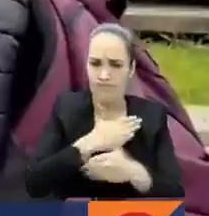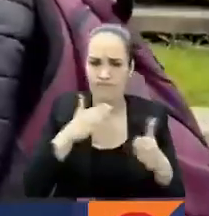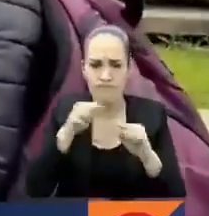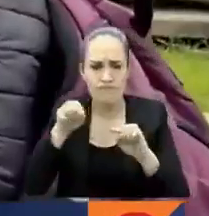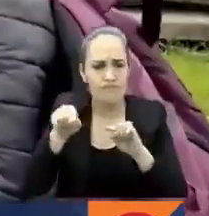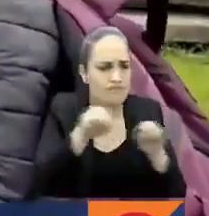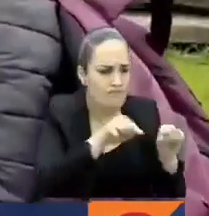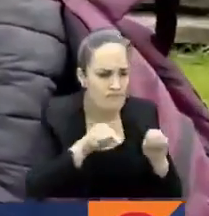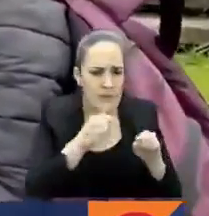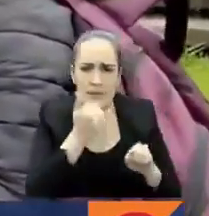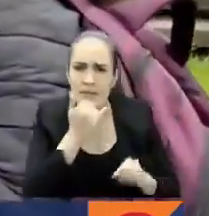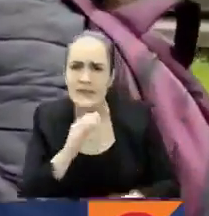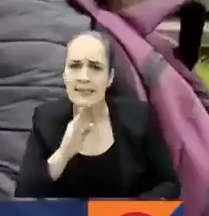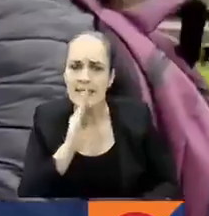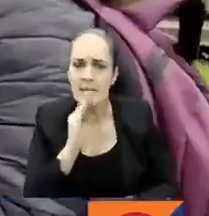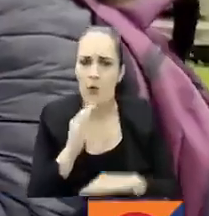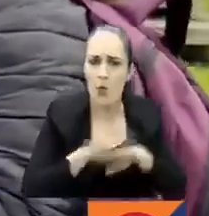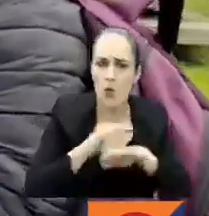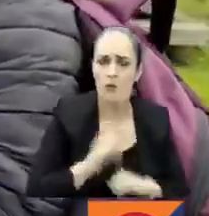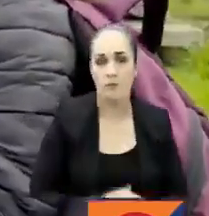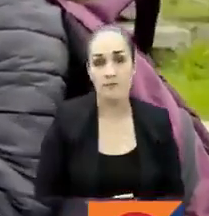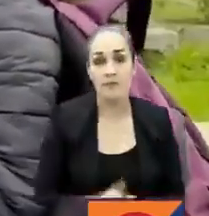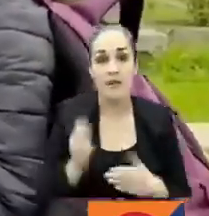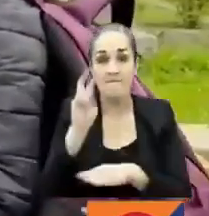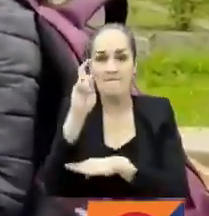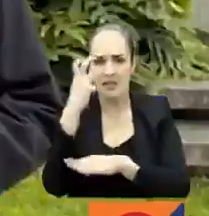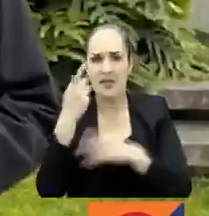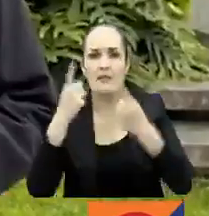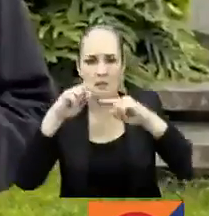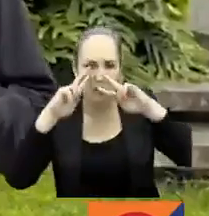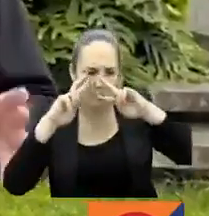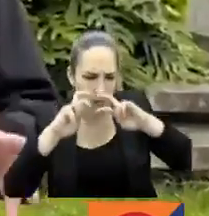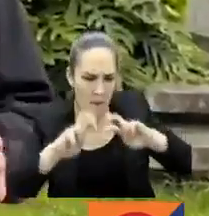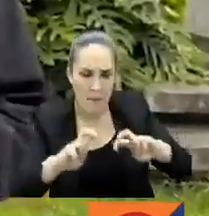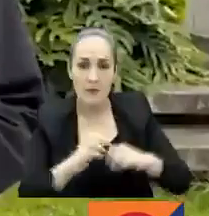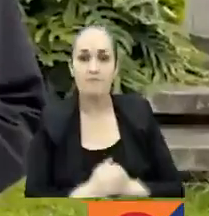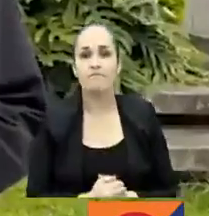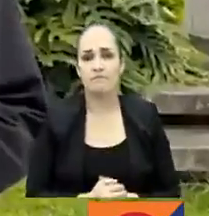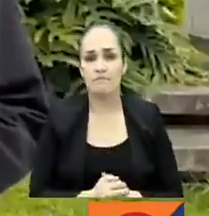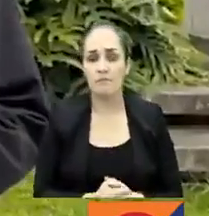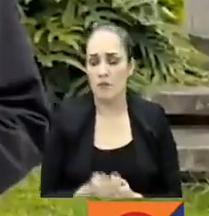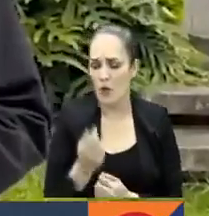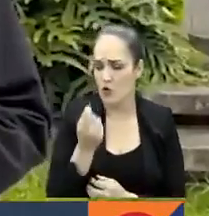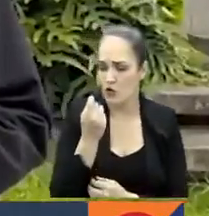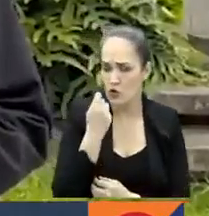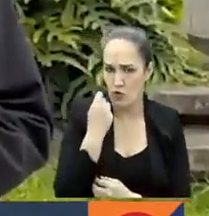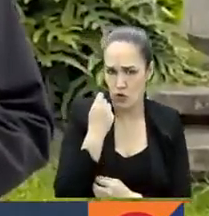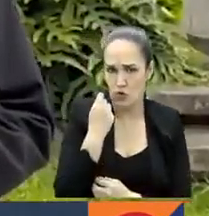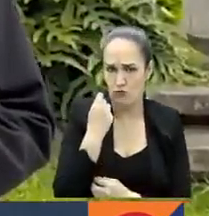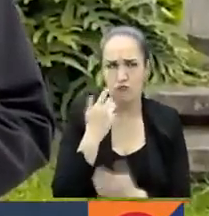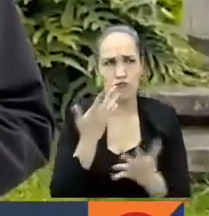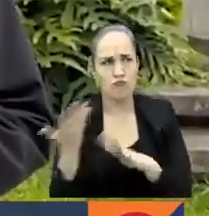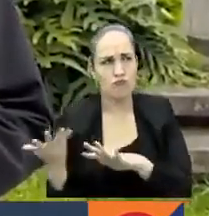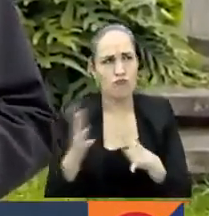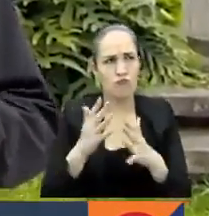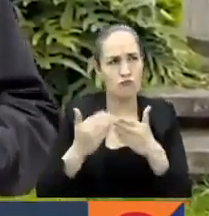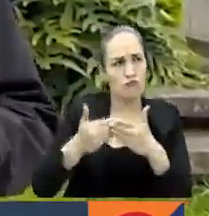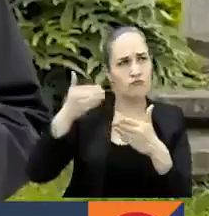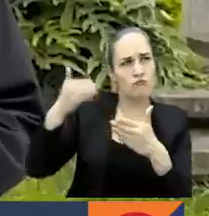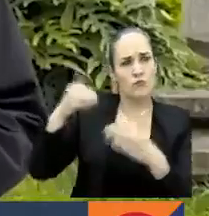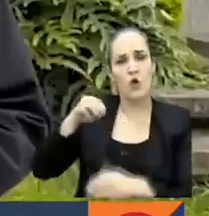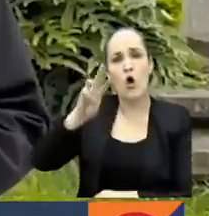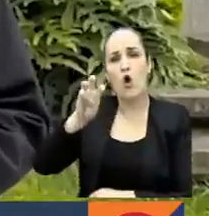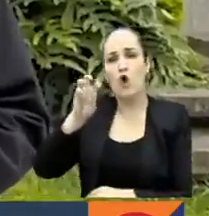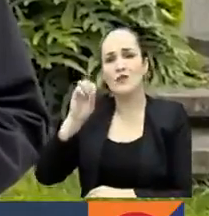responsables. Y es por eso que la Fiscalía continúa con las indagaciones. En los últimos 80 días hemos